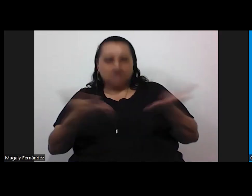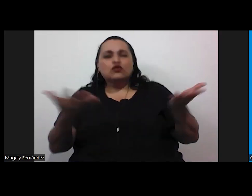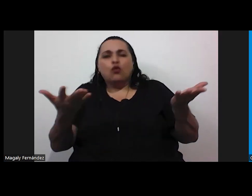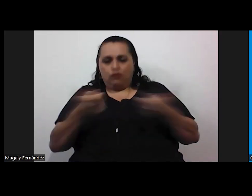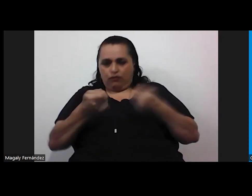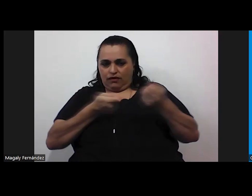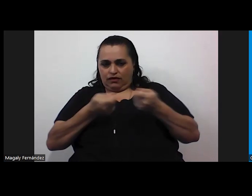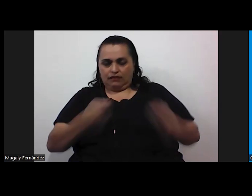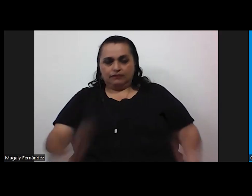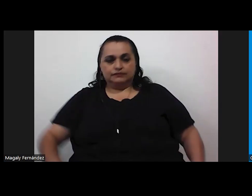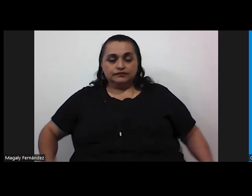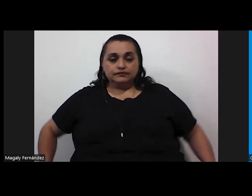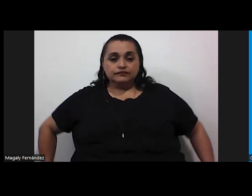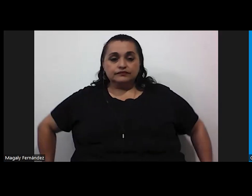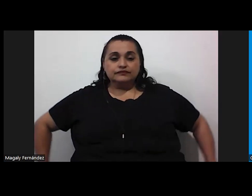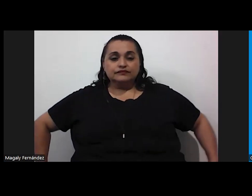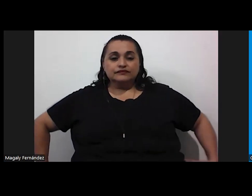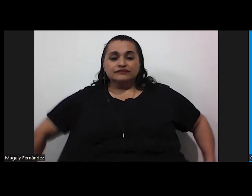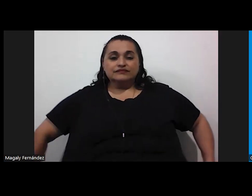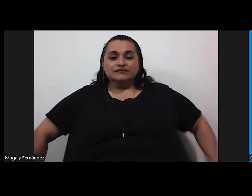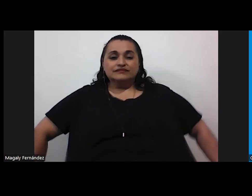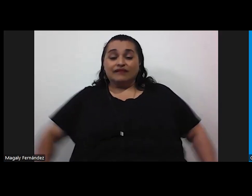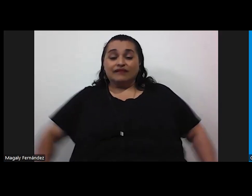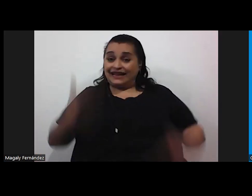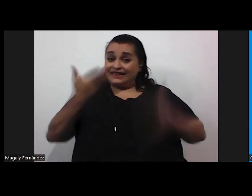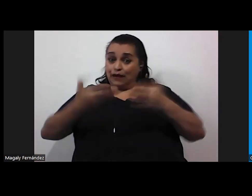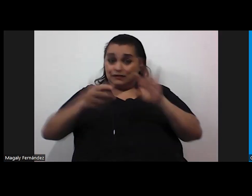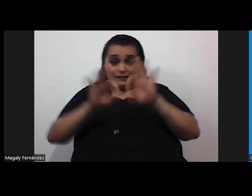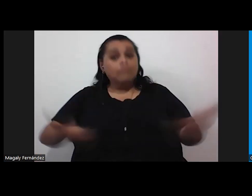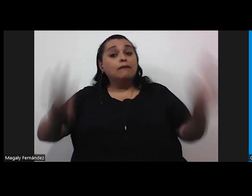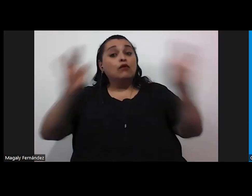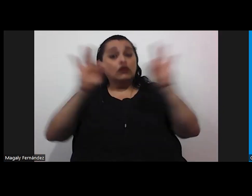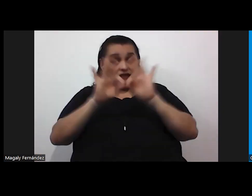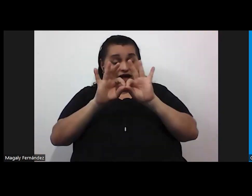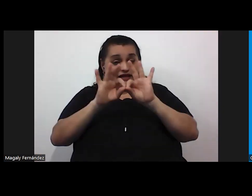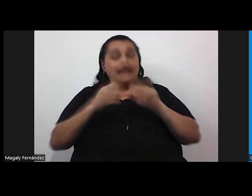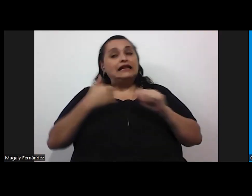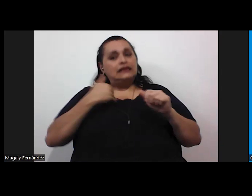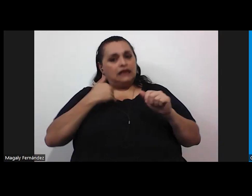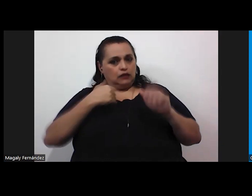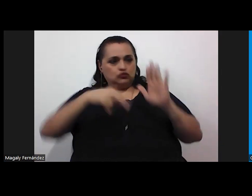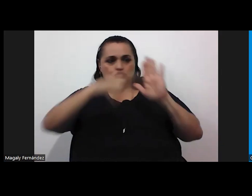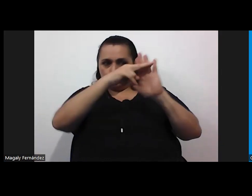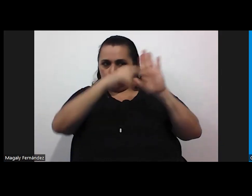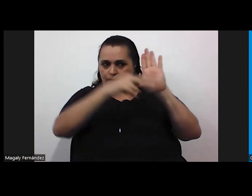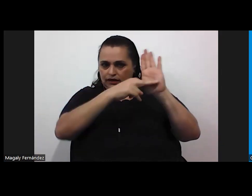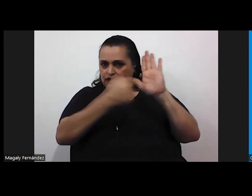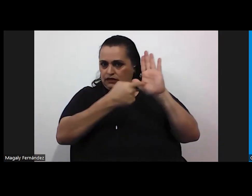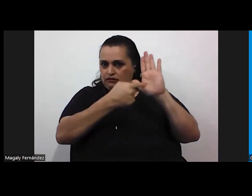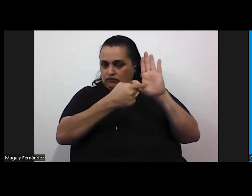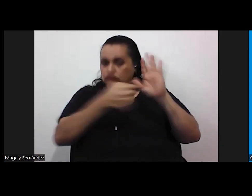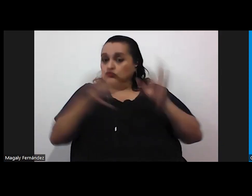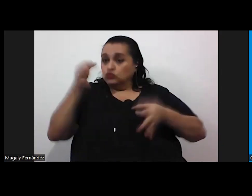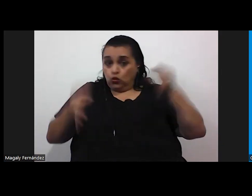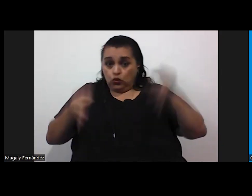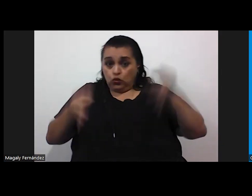bueno tal vez lo más importante de que tenemos una normativa un cuerpo jurídico tanto